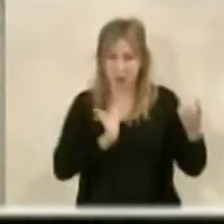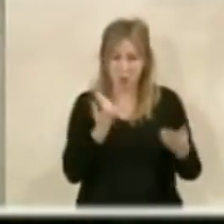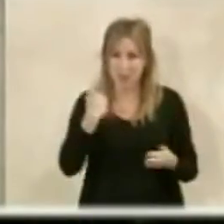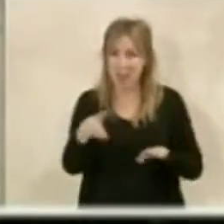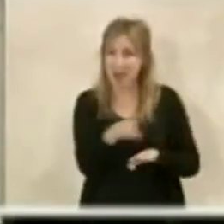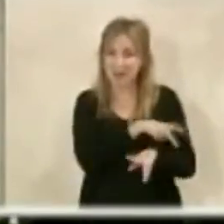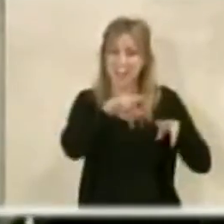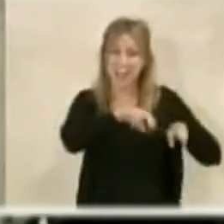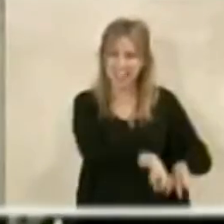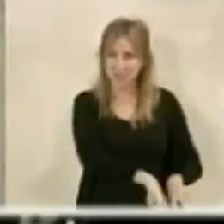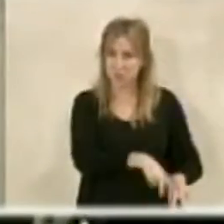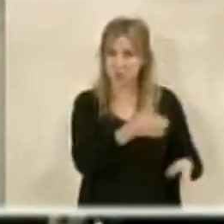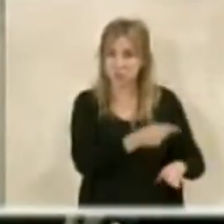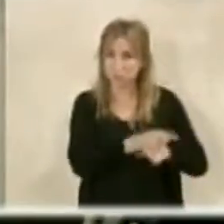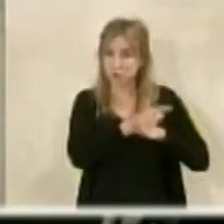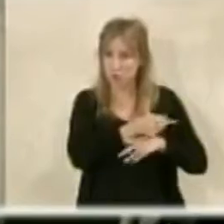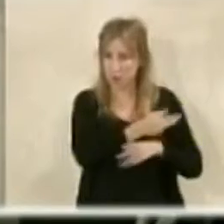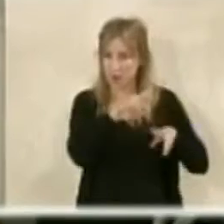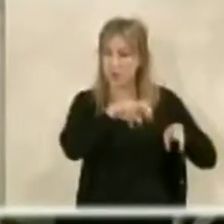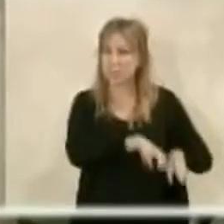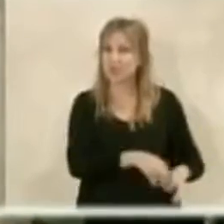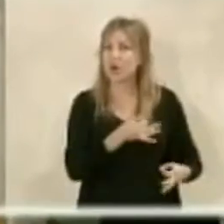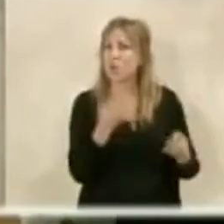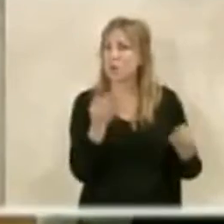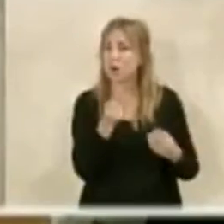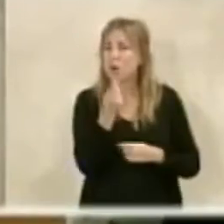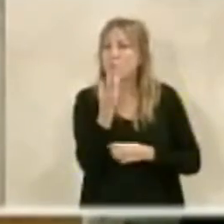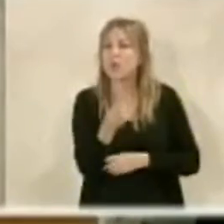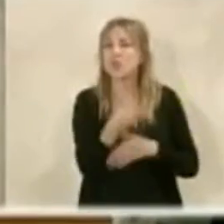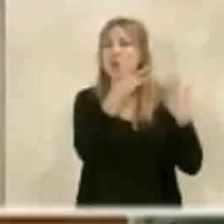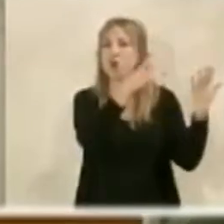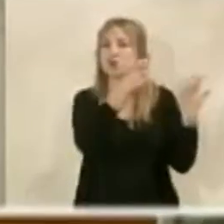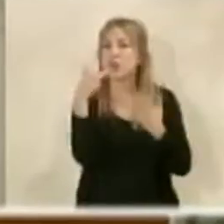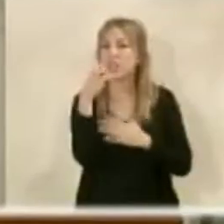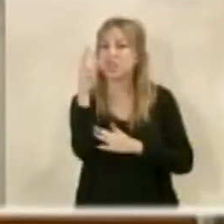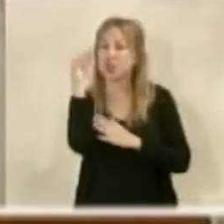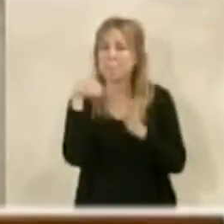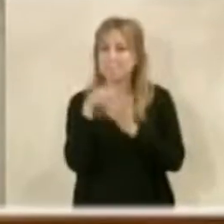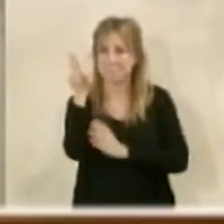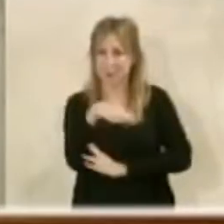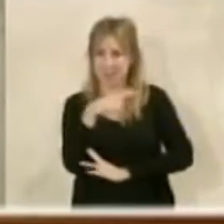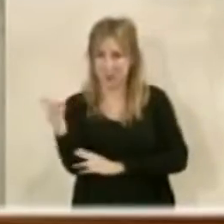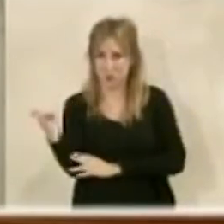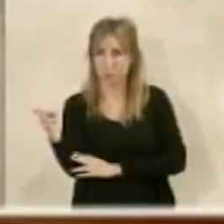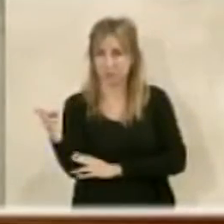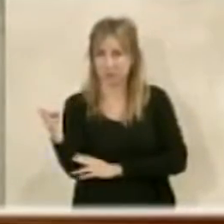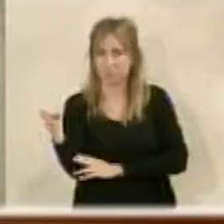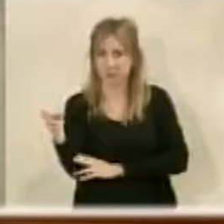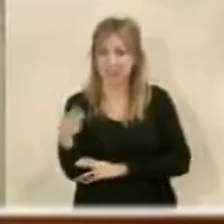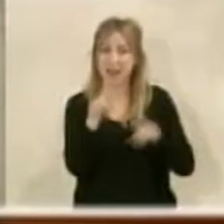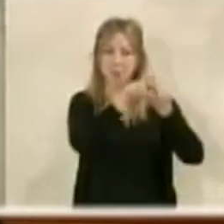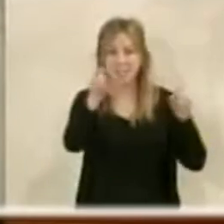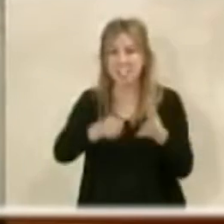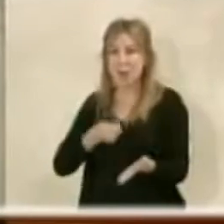que se le ha obligado a hacer, la cantidad de casi ochocientos mil euros, setecientos cincuenta y tantos mil euros, le va a